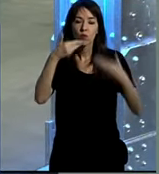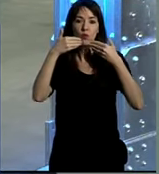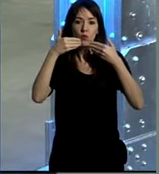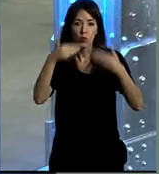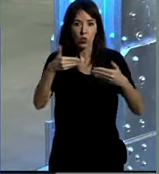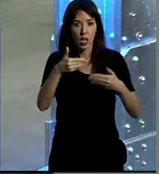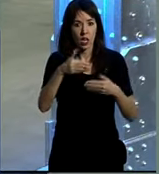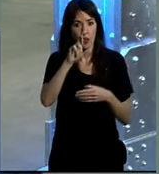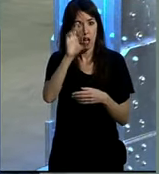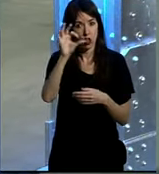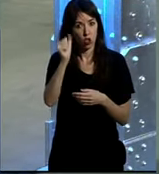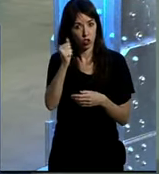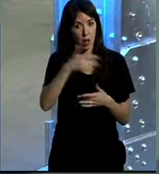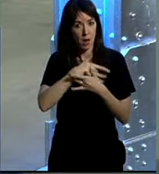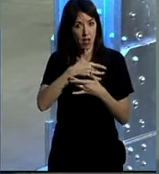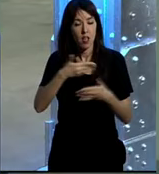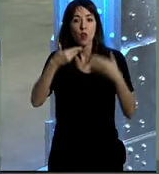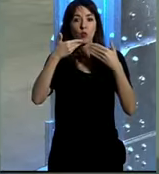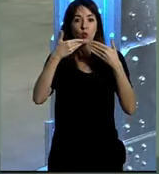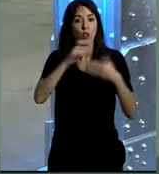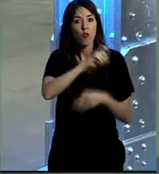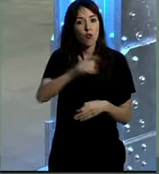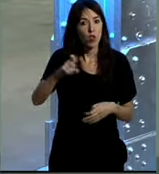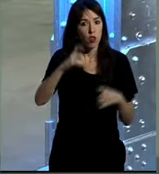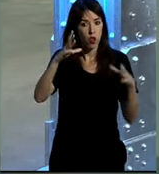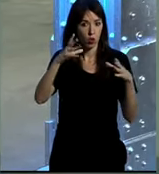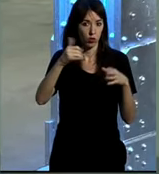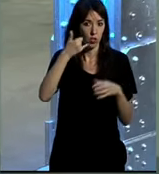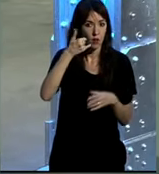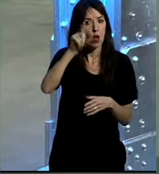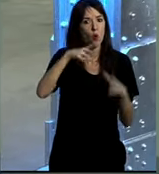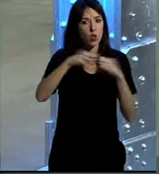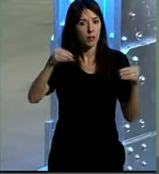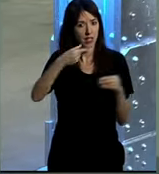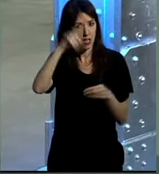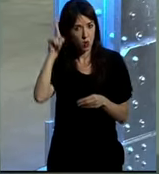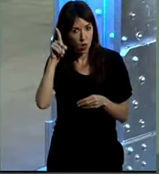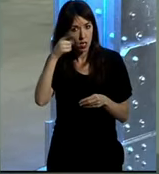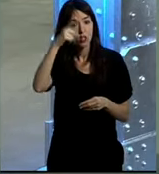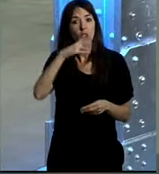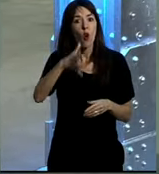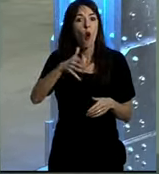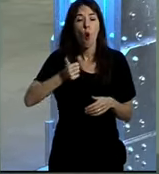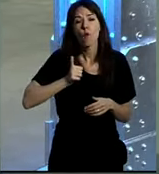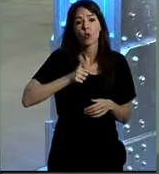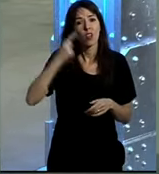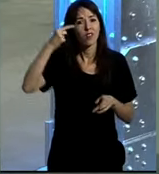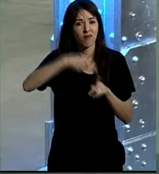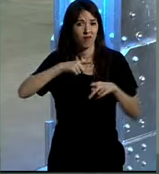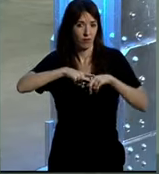Rosa María, muchas gracias a la Fundación Telefónica y a la Universidad Rey Juan Carlos por darnos la oportunidad de compartir estos